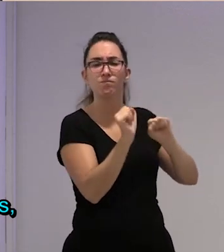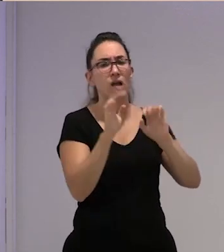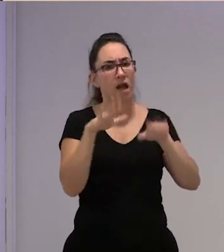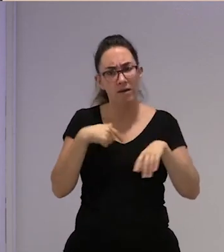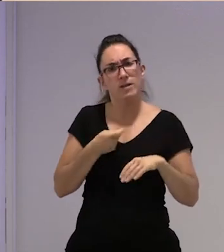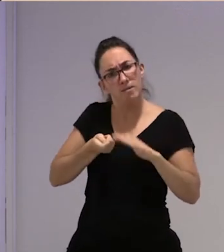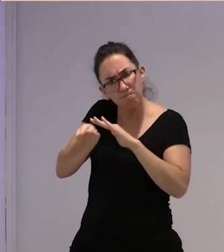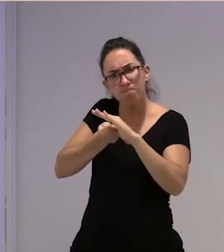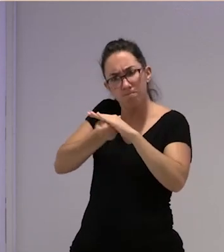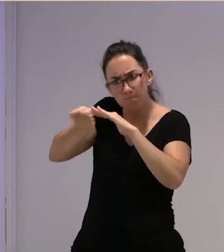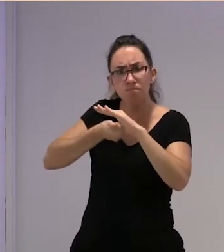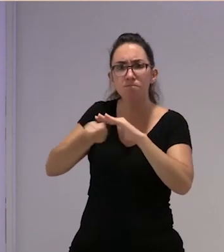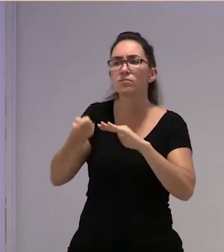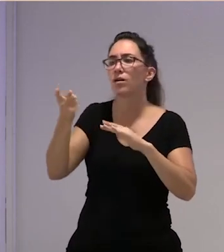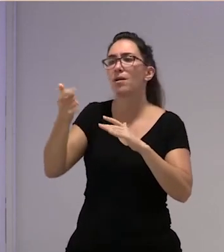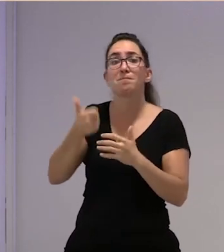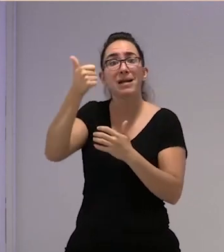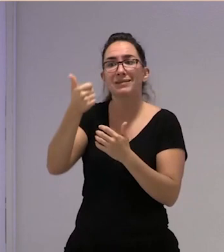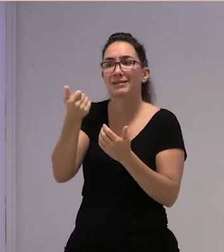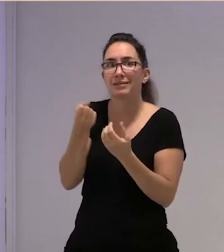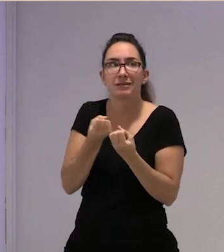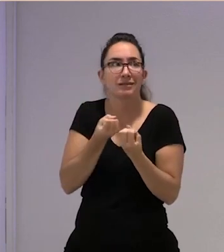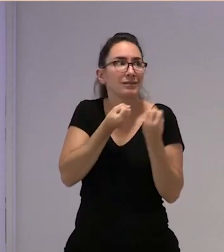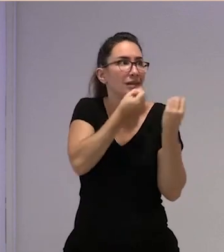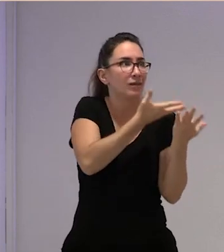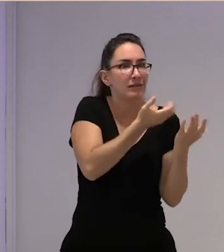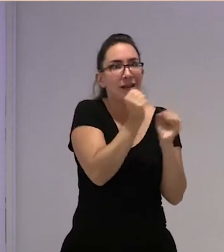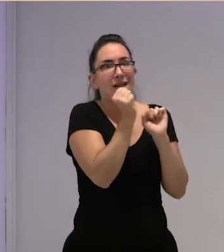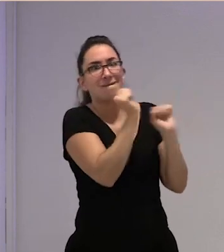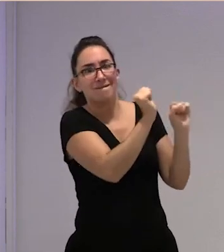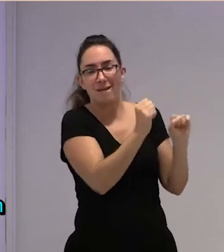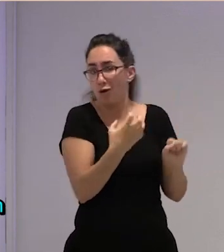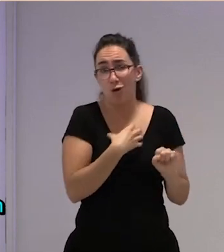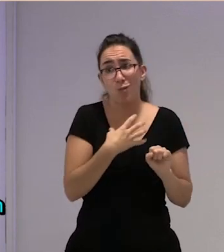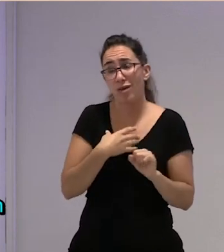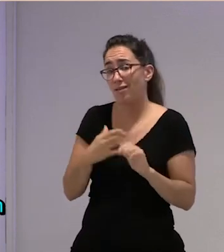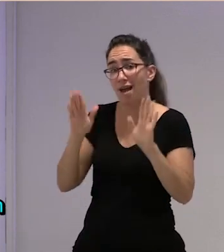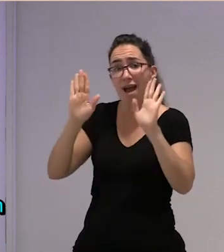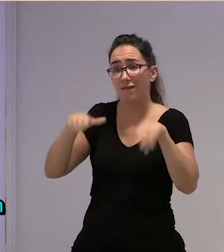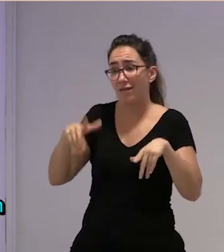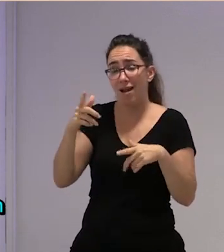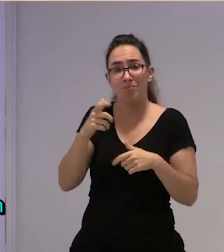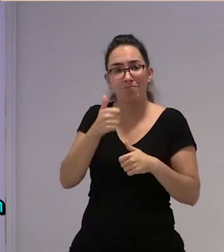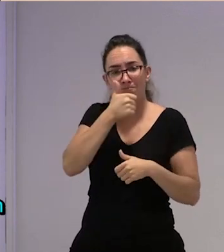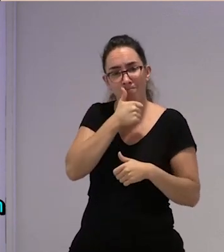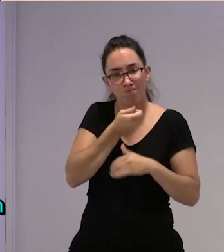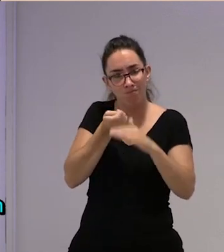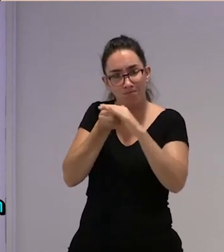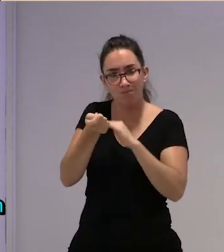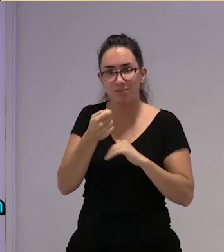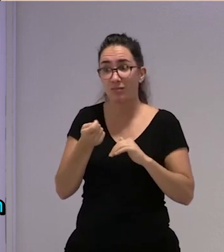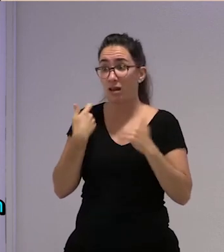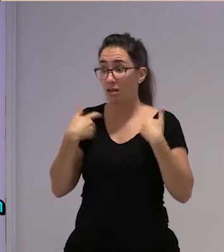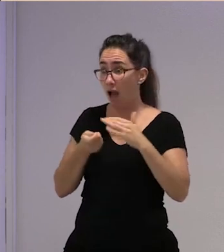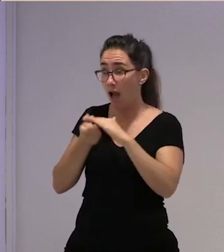ya no sabían o sea ya no tenían una excusa para echarnos los papeles para atrás y ya pues muy contenta cuando nos dijeron que